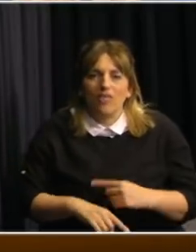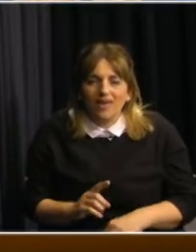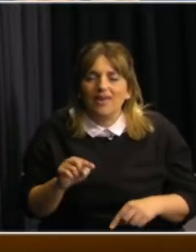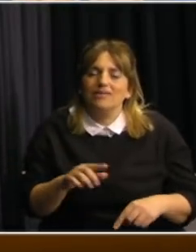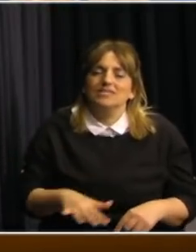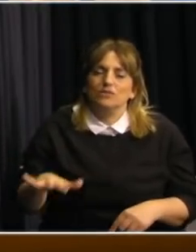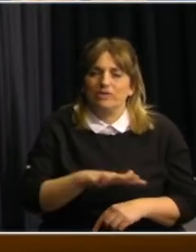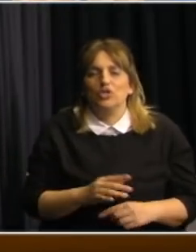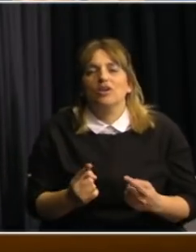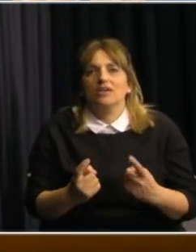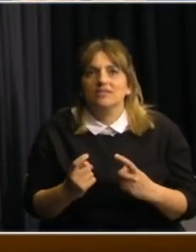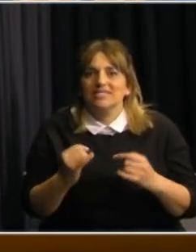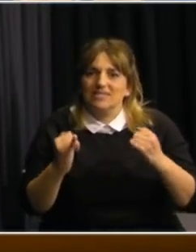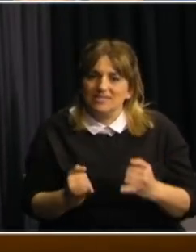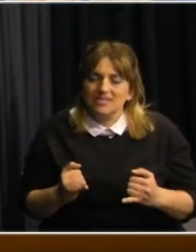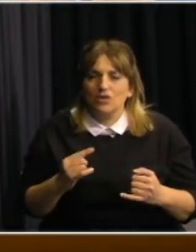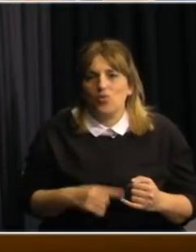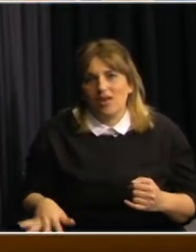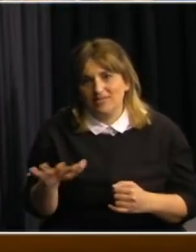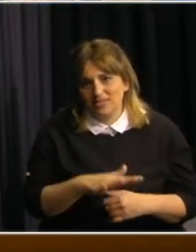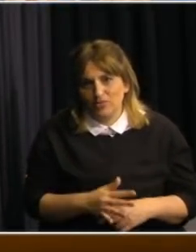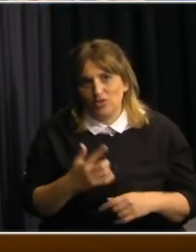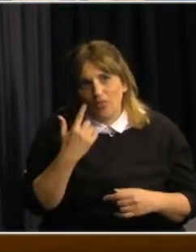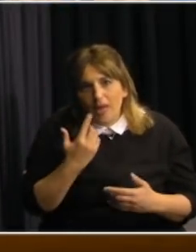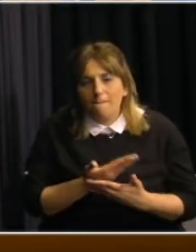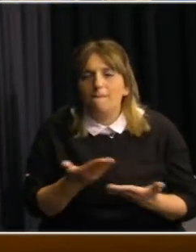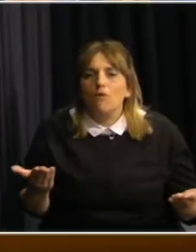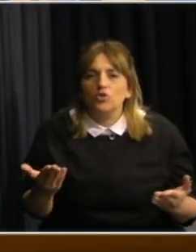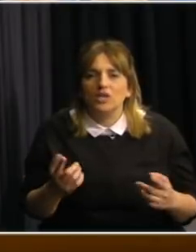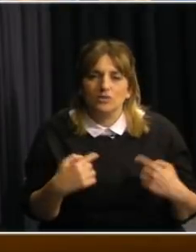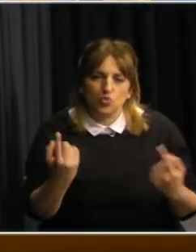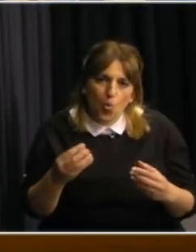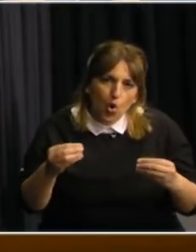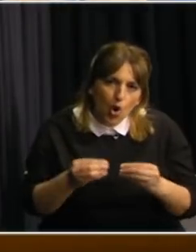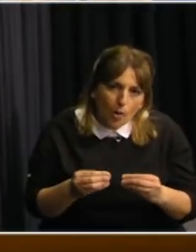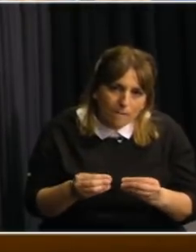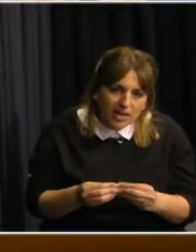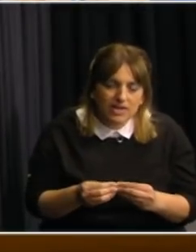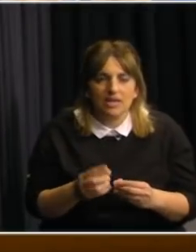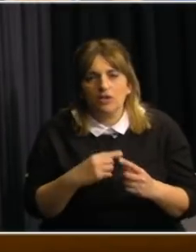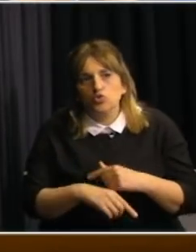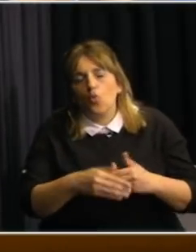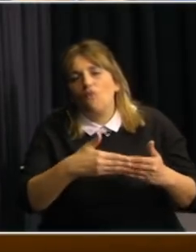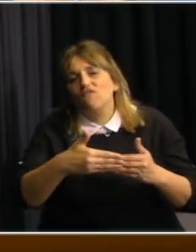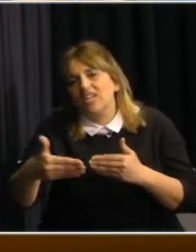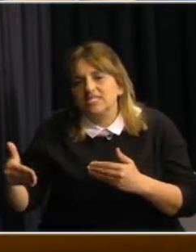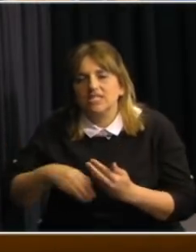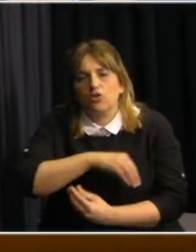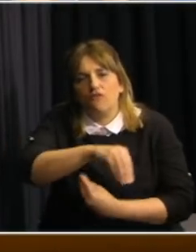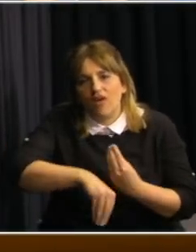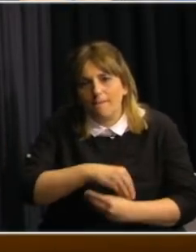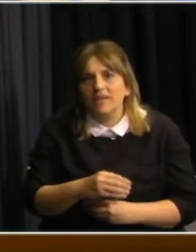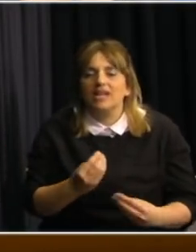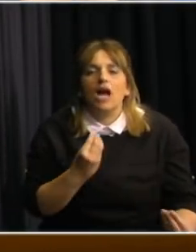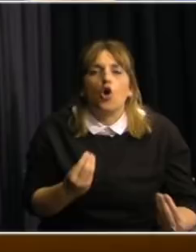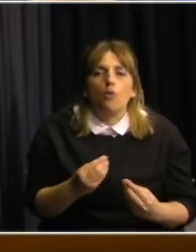va a volverse un actor de mostrarle a su compañero a su colega a su vecino a su familia cuáles son